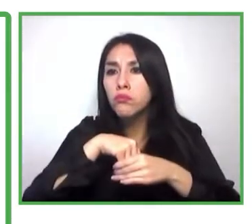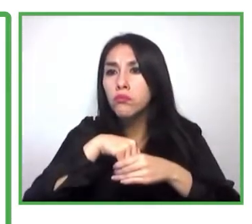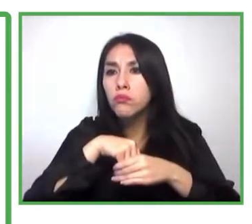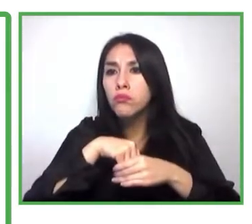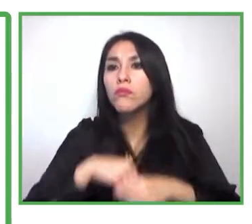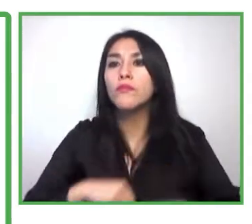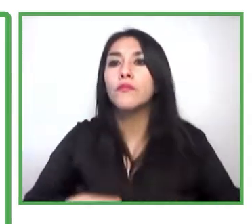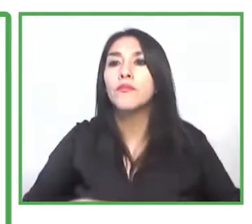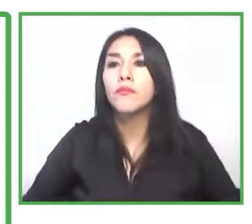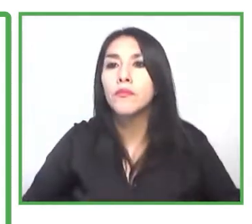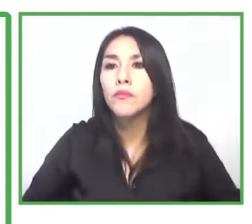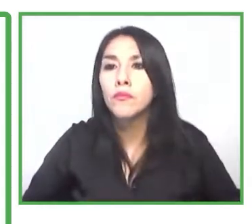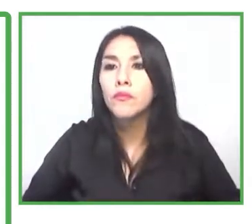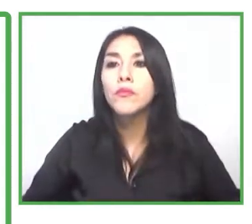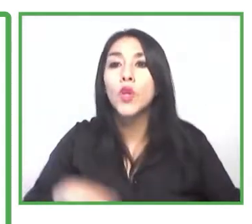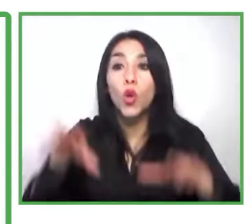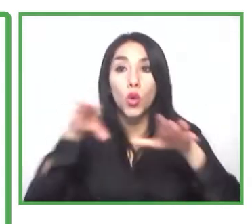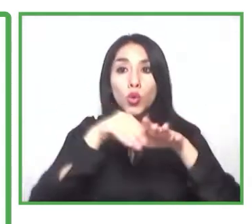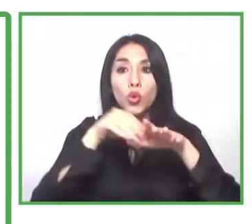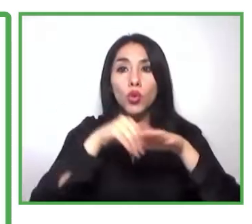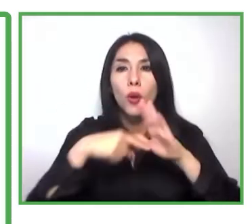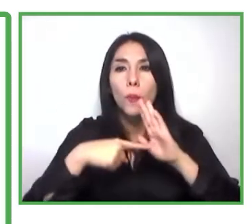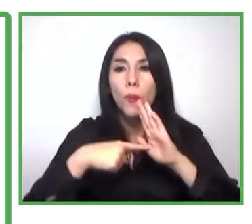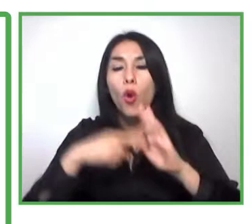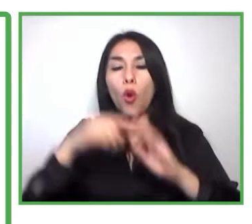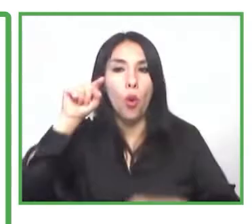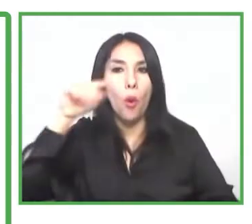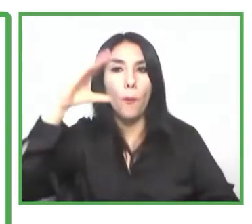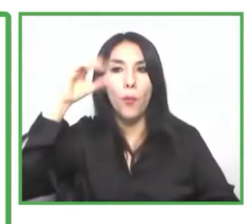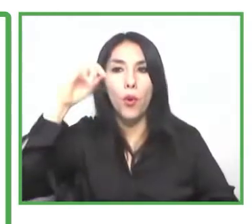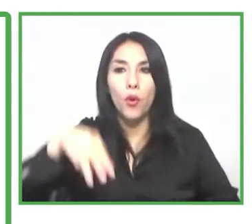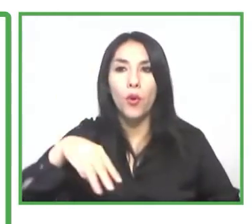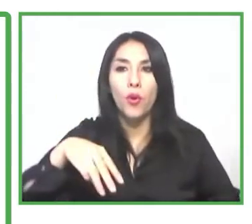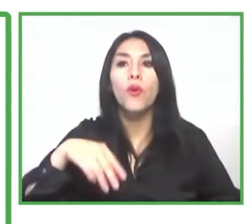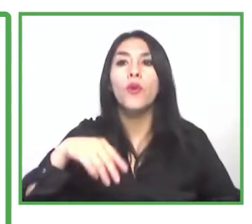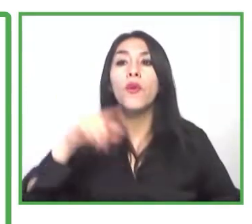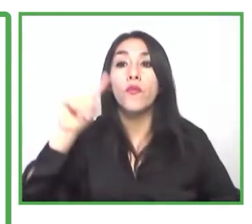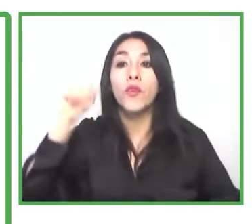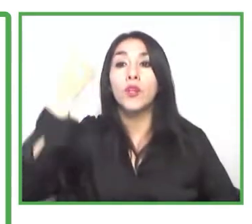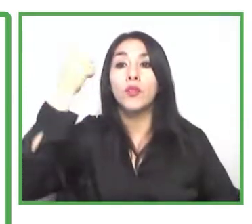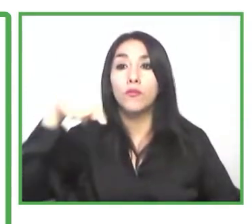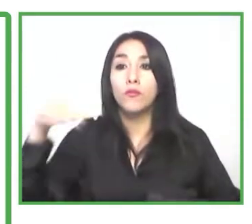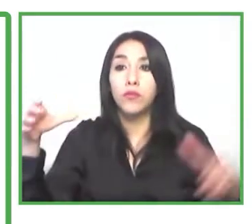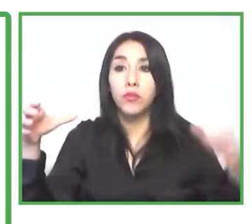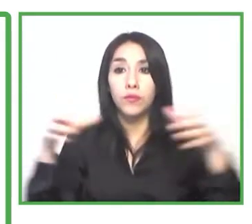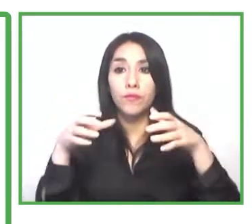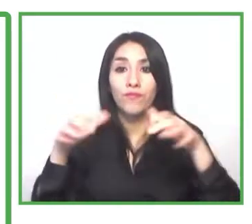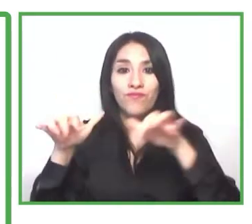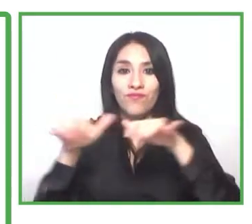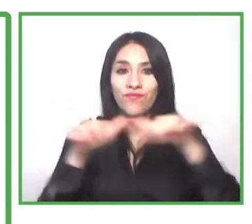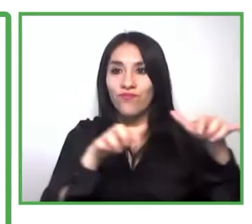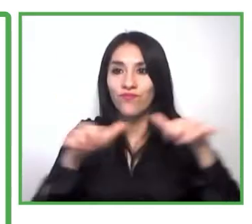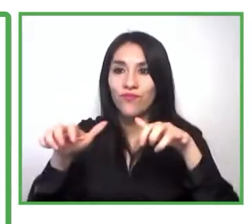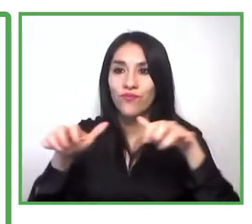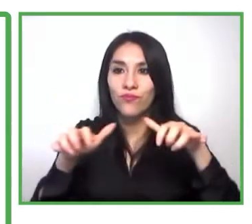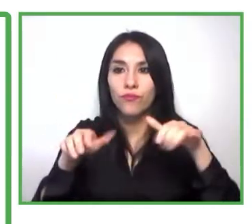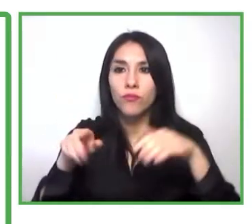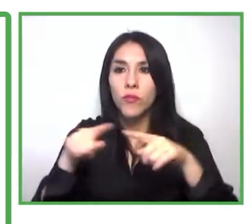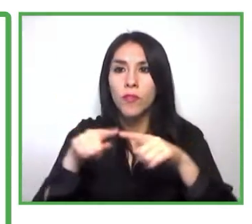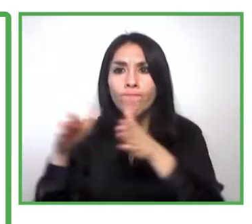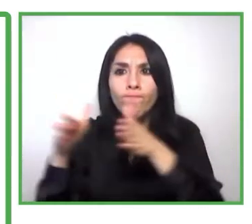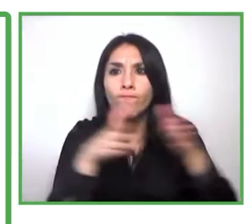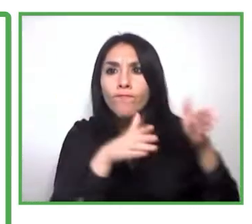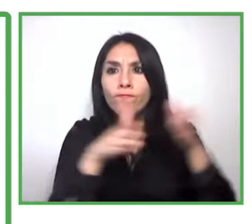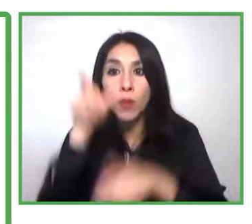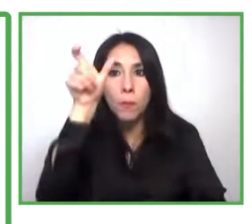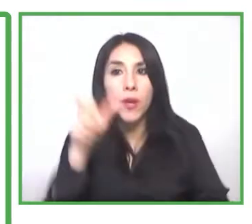primero es que, lógicamente, como somos un portal segmentado en personas con discapacidad, rescatamos variables o información de